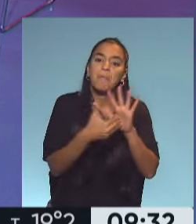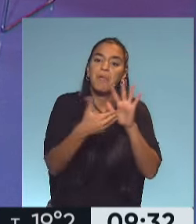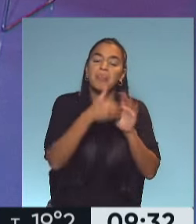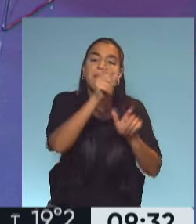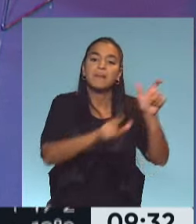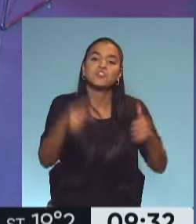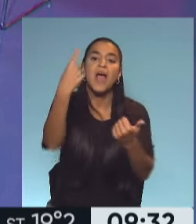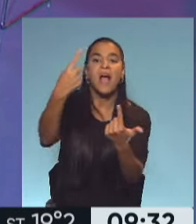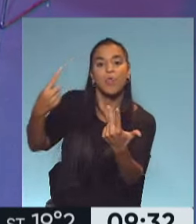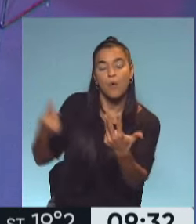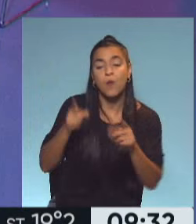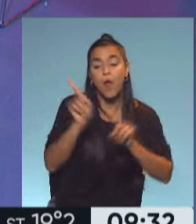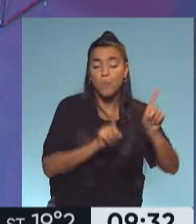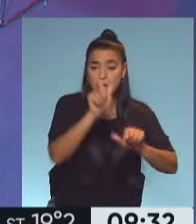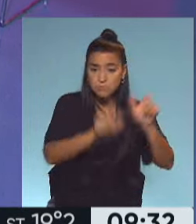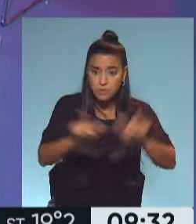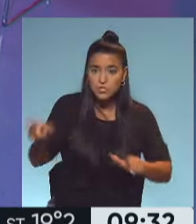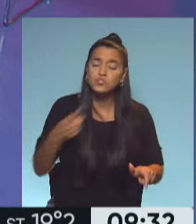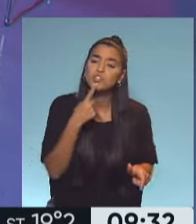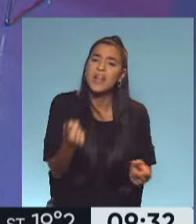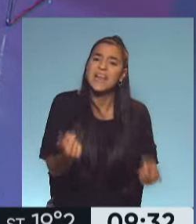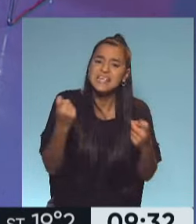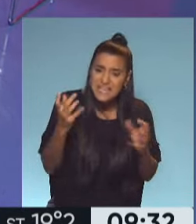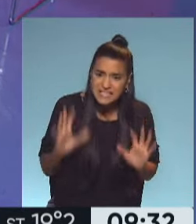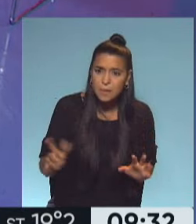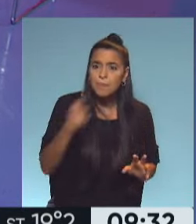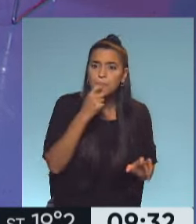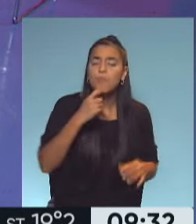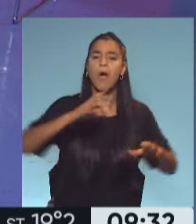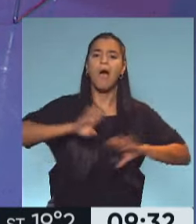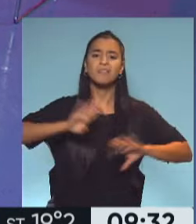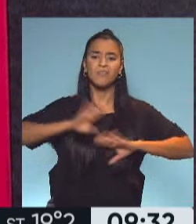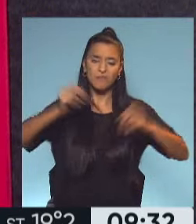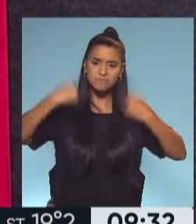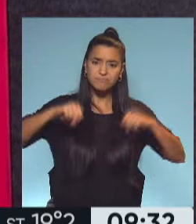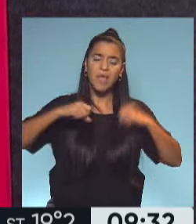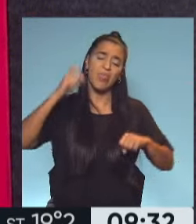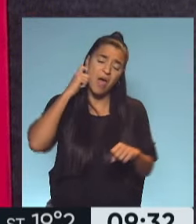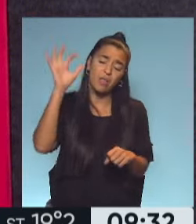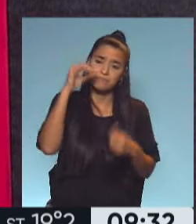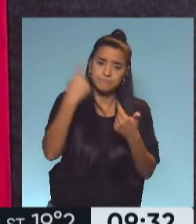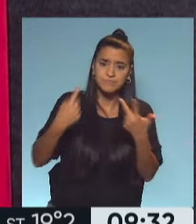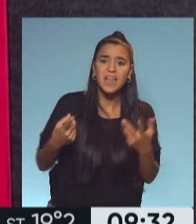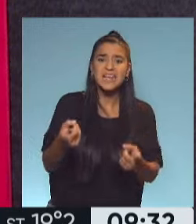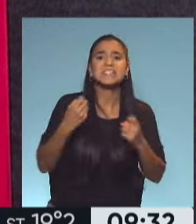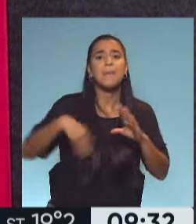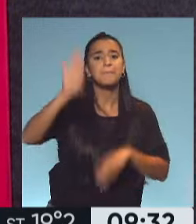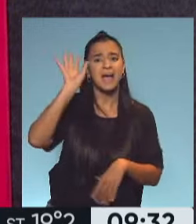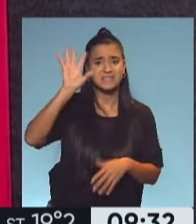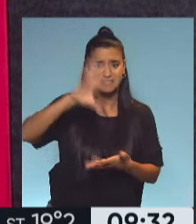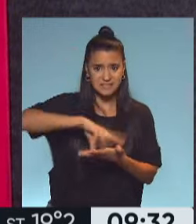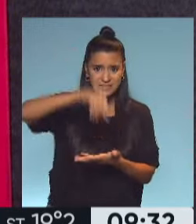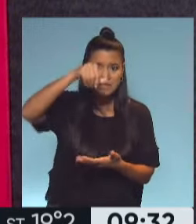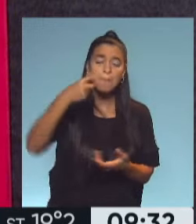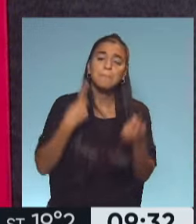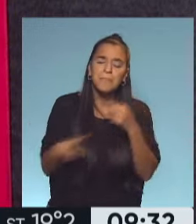cada persona. Hay personas que los requerimientos que tienen por hacer mucha actividad física por la edad y demás necesitan más cantidad. Pero lo